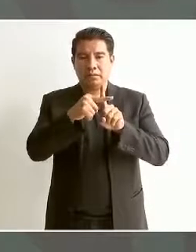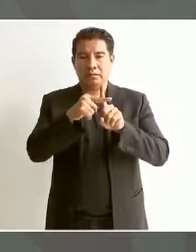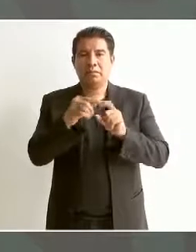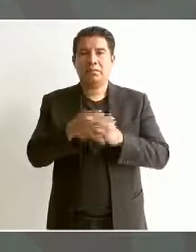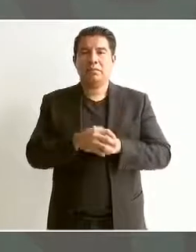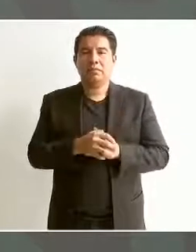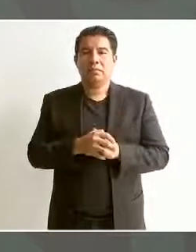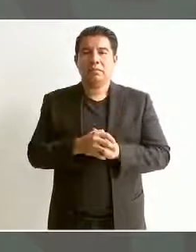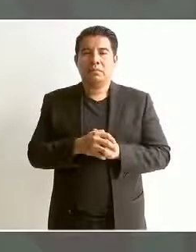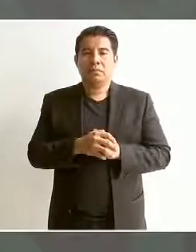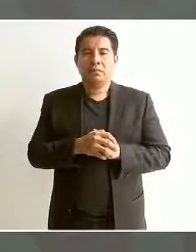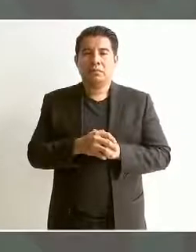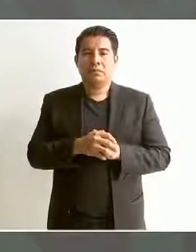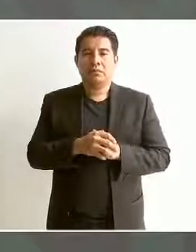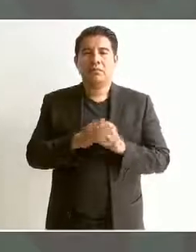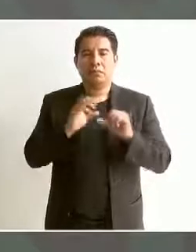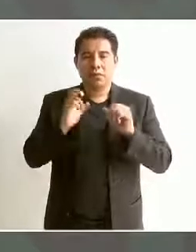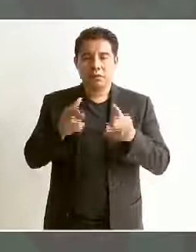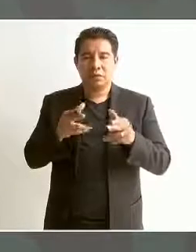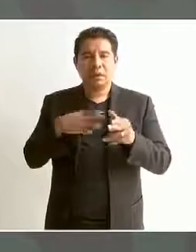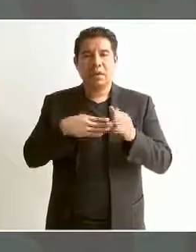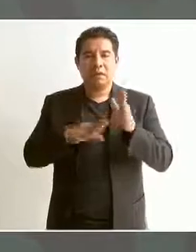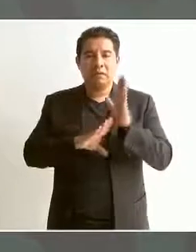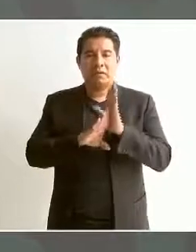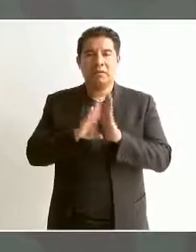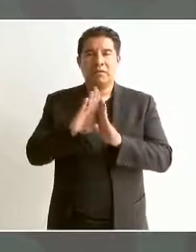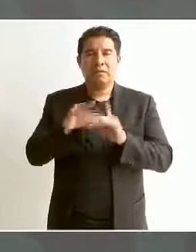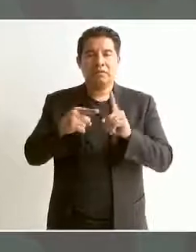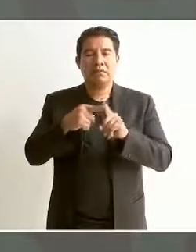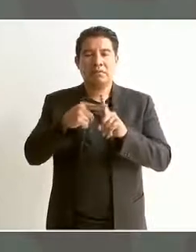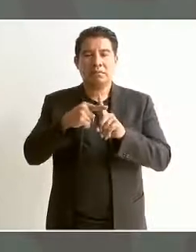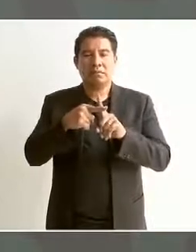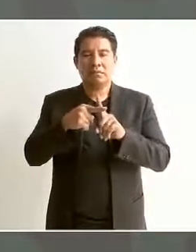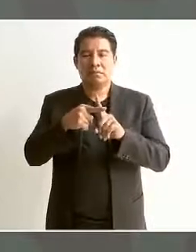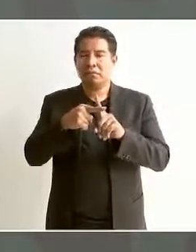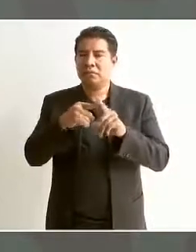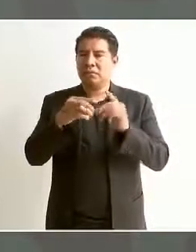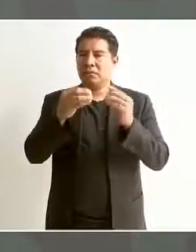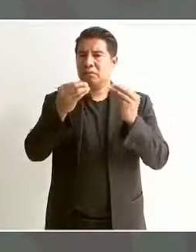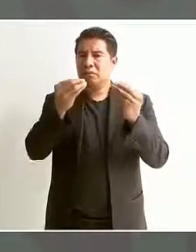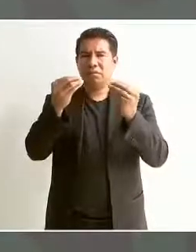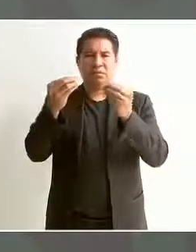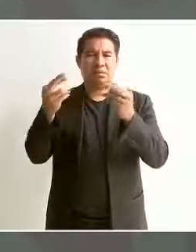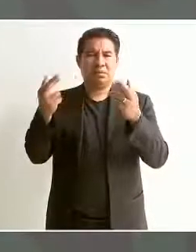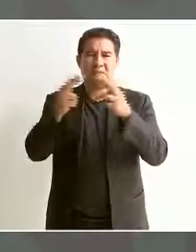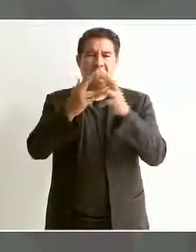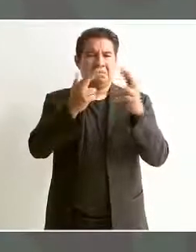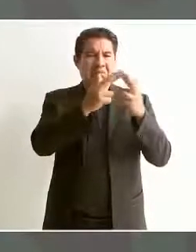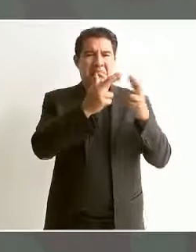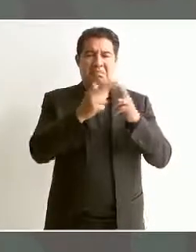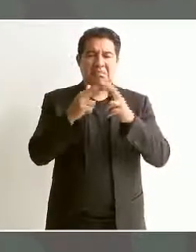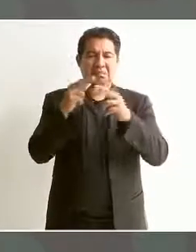de que hay muchas iglesias